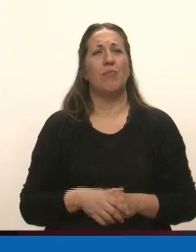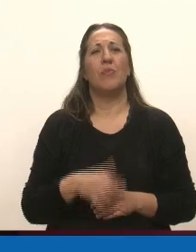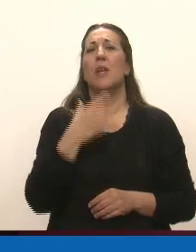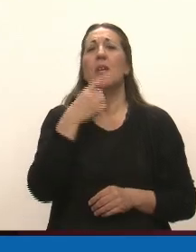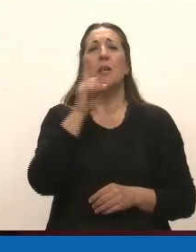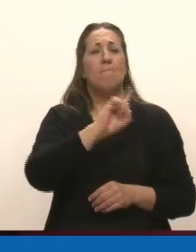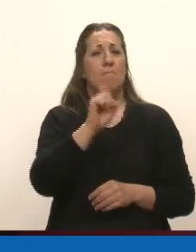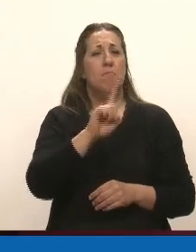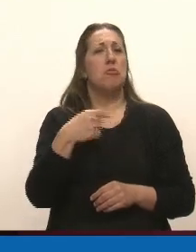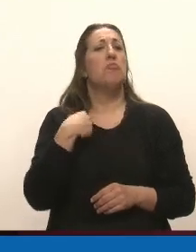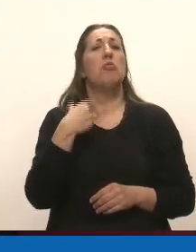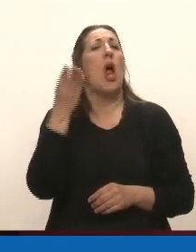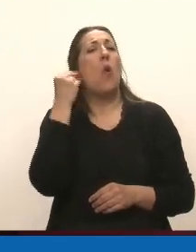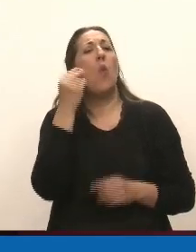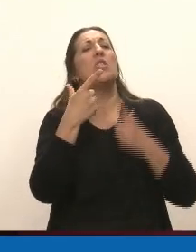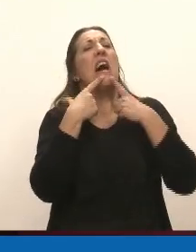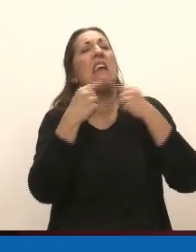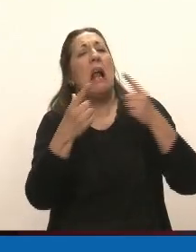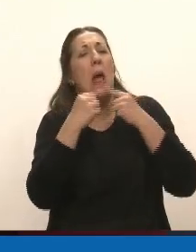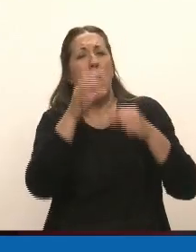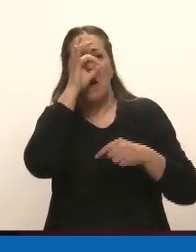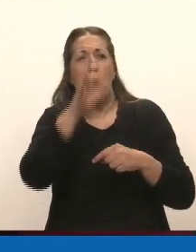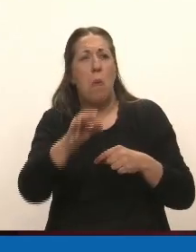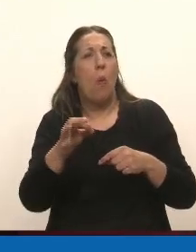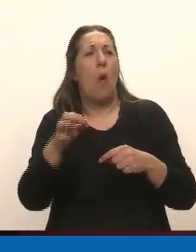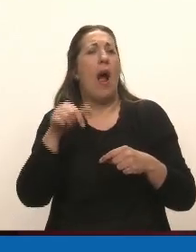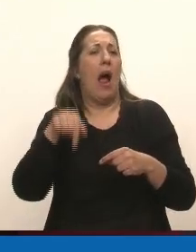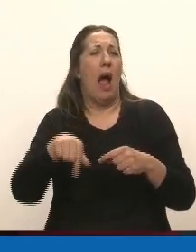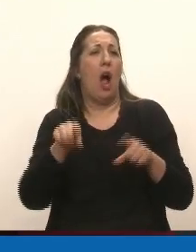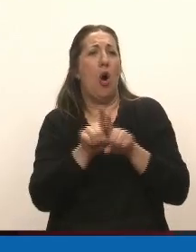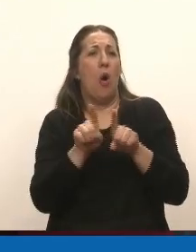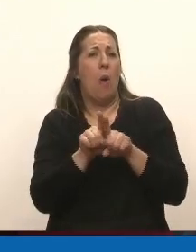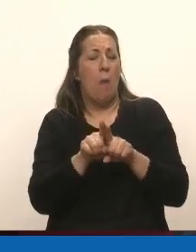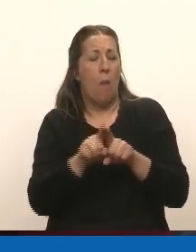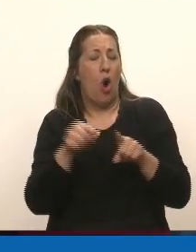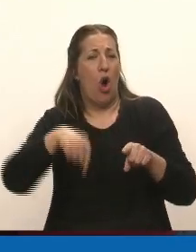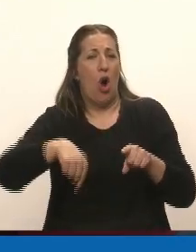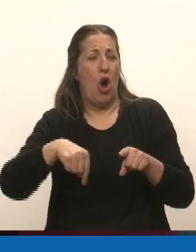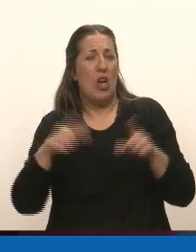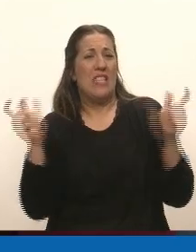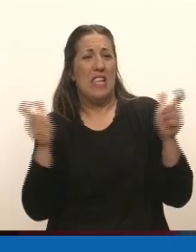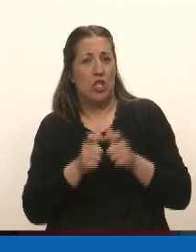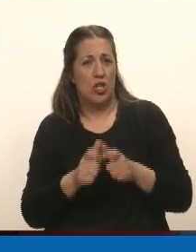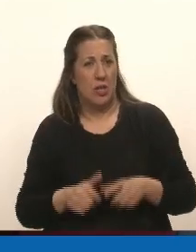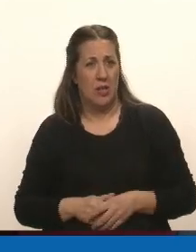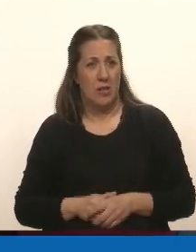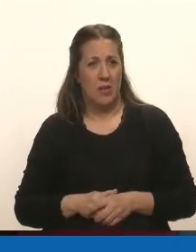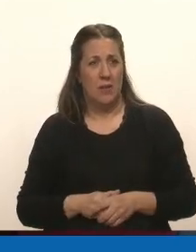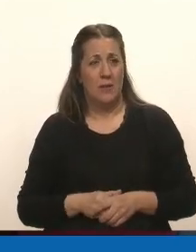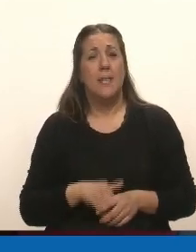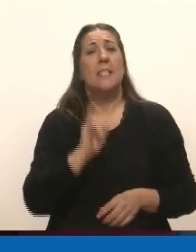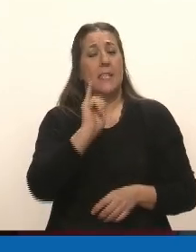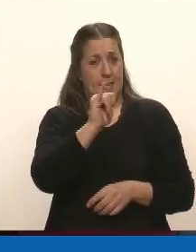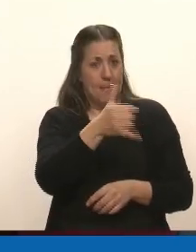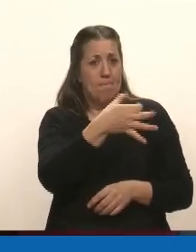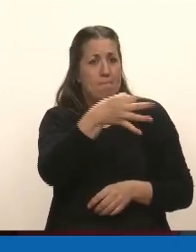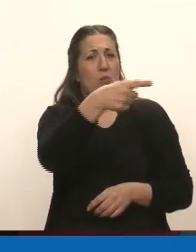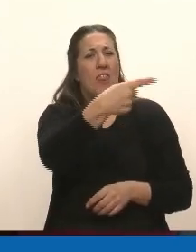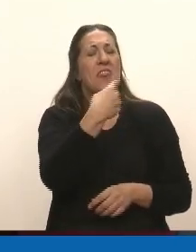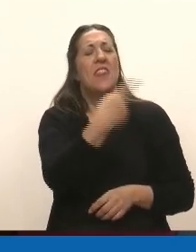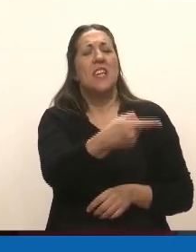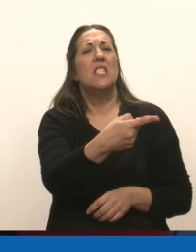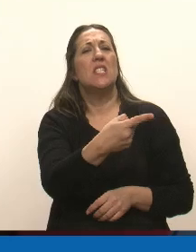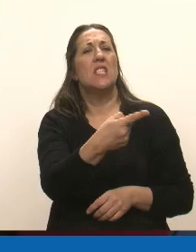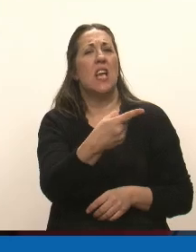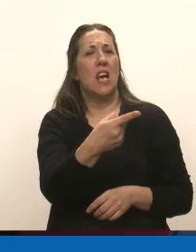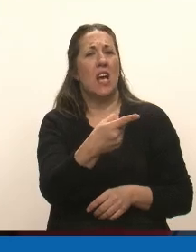porque no escuché ningún reclamo, así como reclamamos acá nosotros en todas las sesiones. Por otra parte, lo que es cierto es que usted dice, que